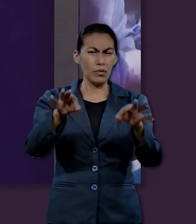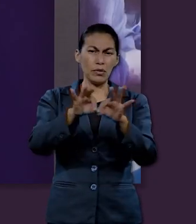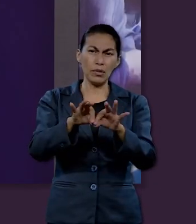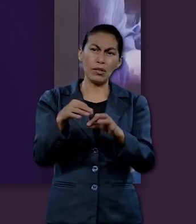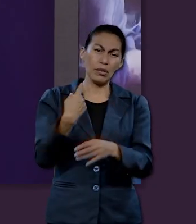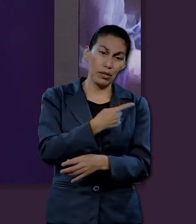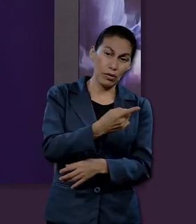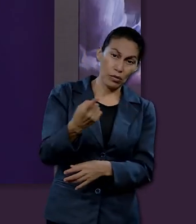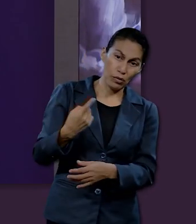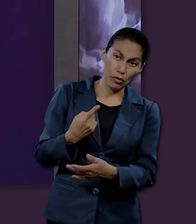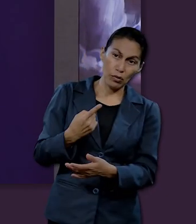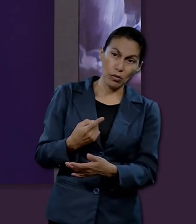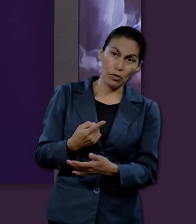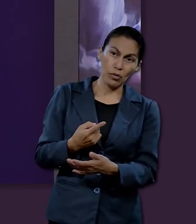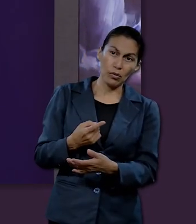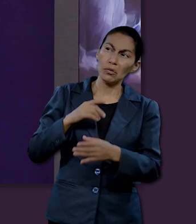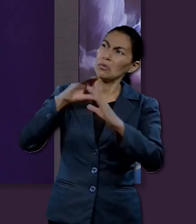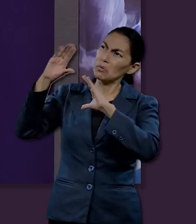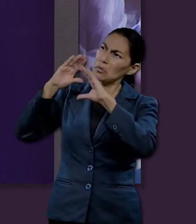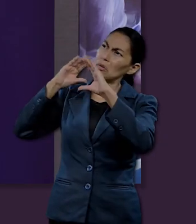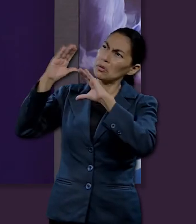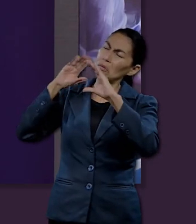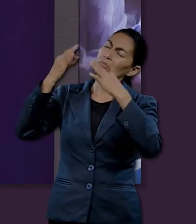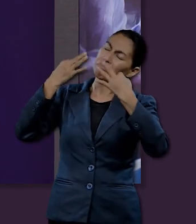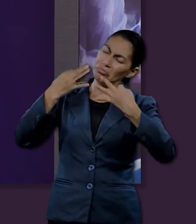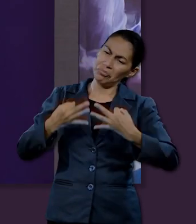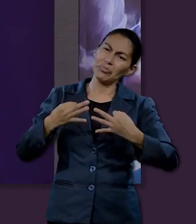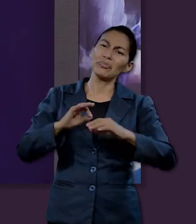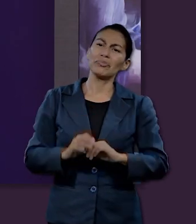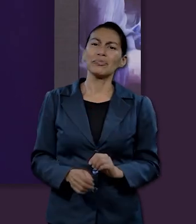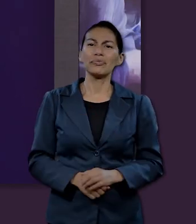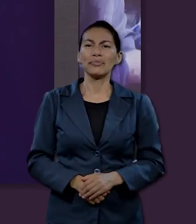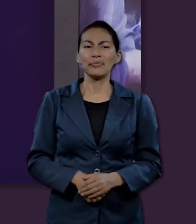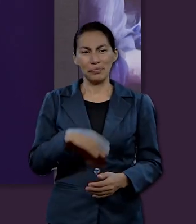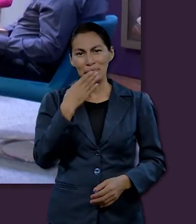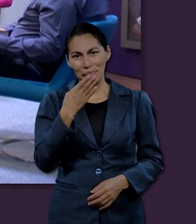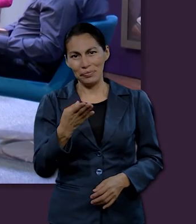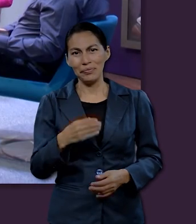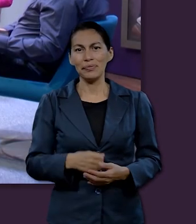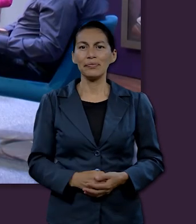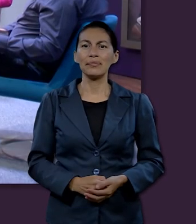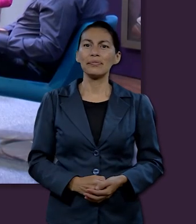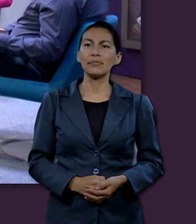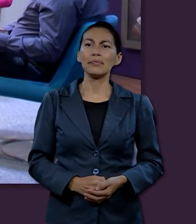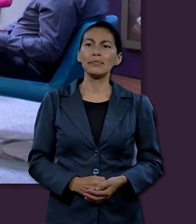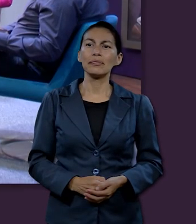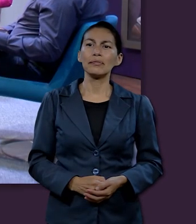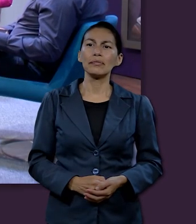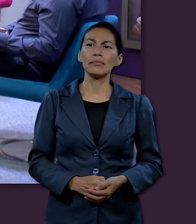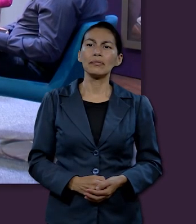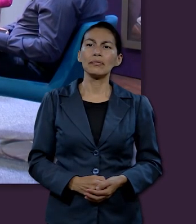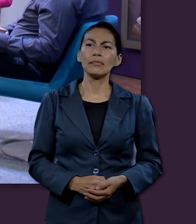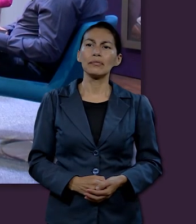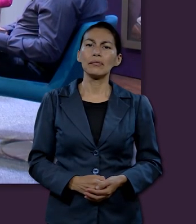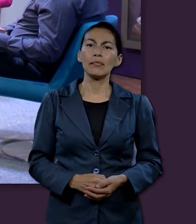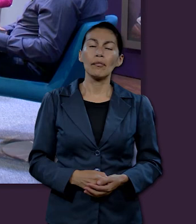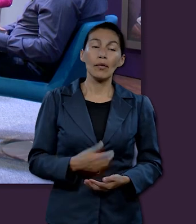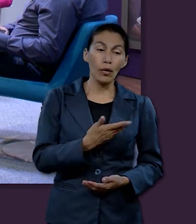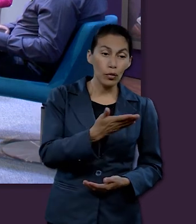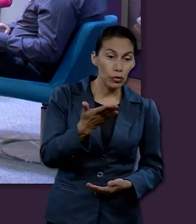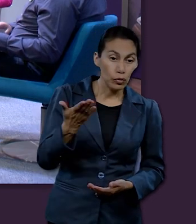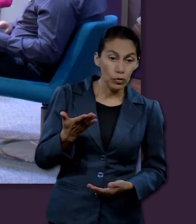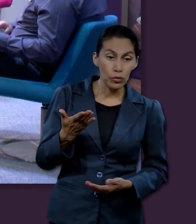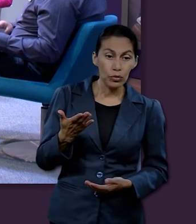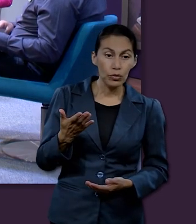nosotros podamos tener una buena comunicación y una buena relación con Dios. Muy bien. En el marco del crecimiento